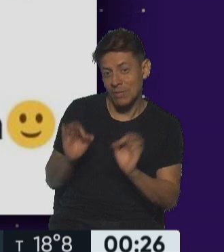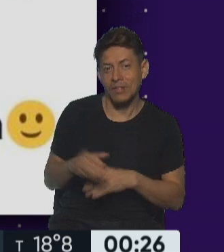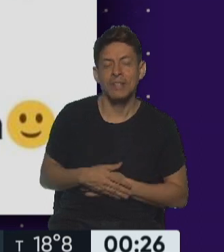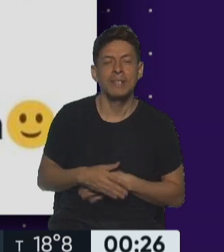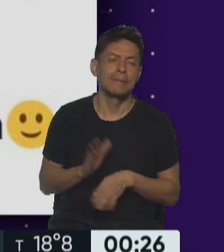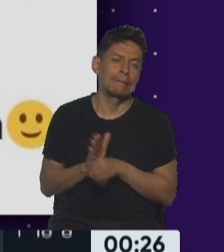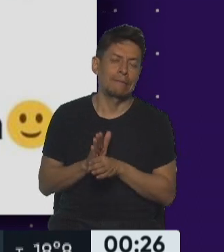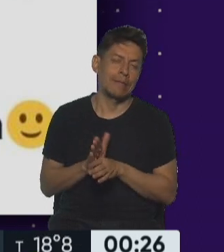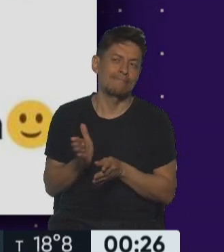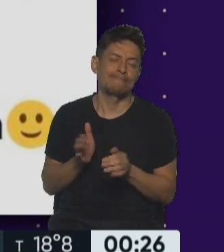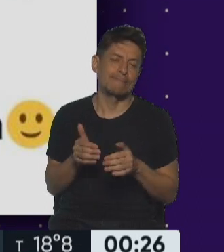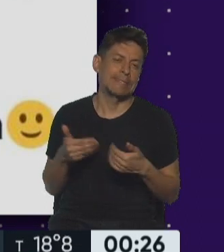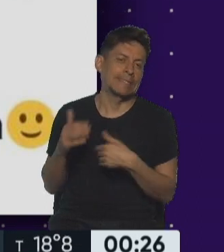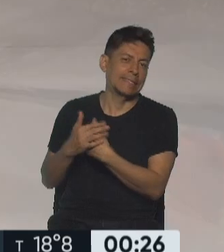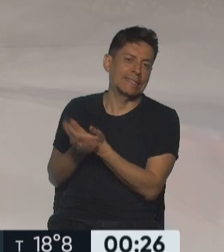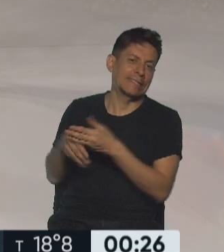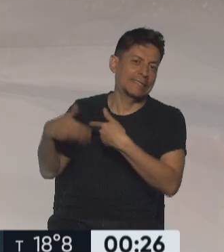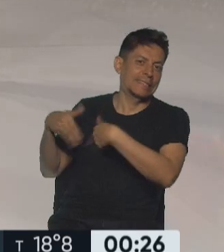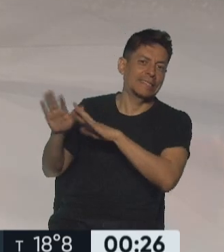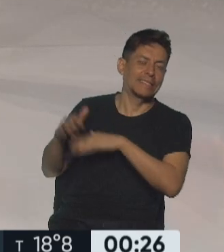afuera, digamos. Sí. No se quiso meter demasiado en ese lío. No, la verdad que no.